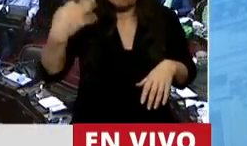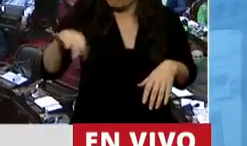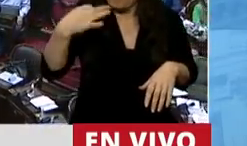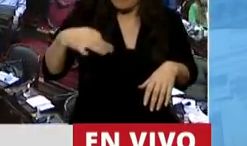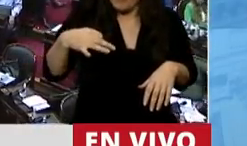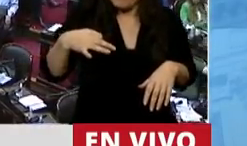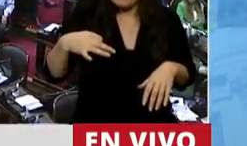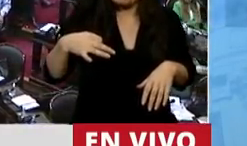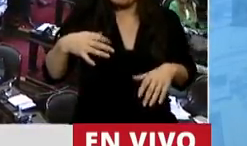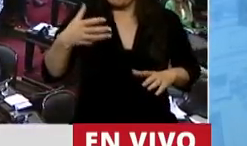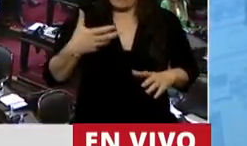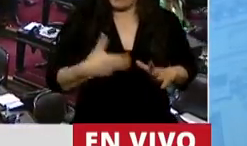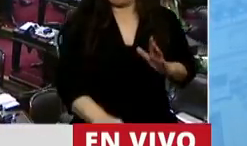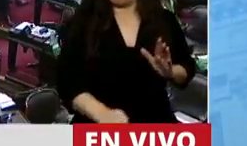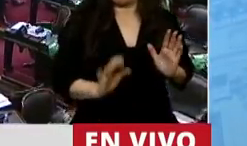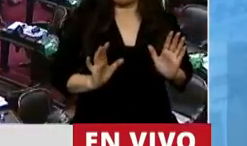aborto.